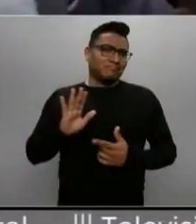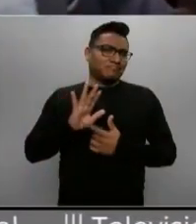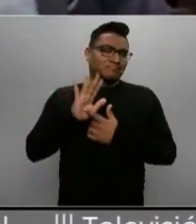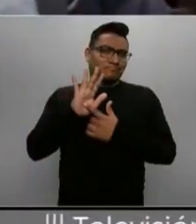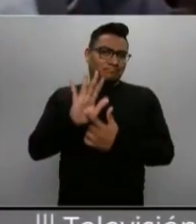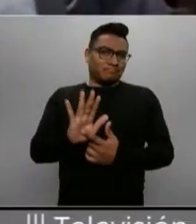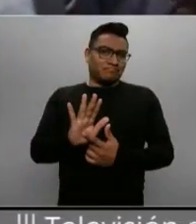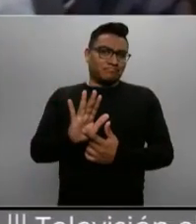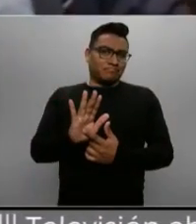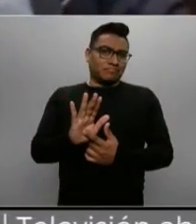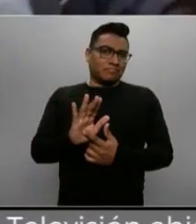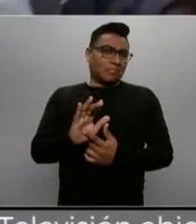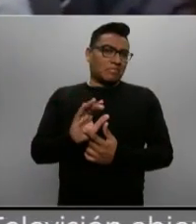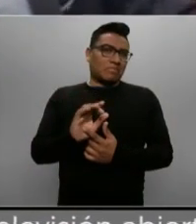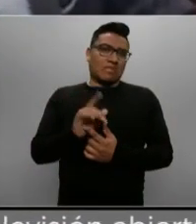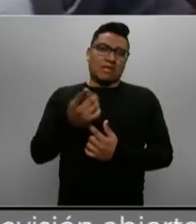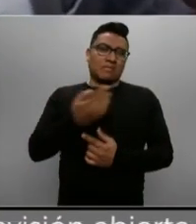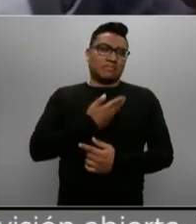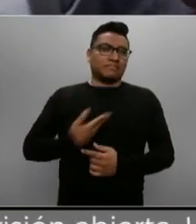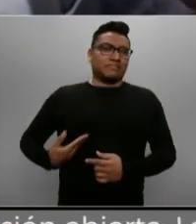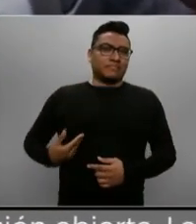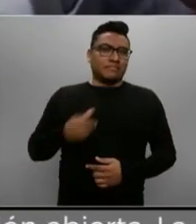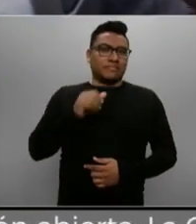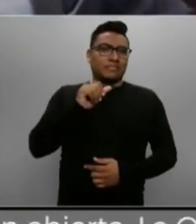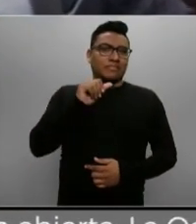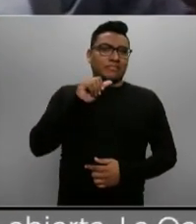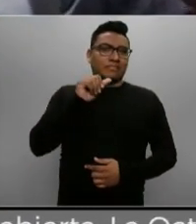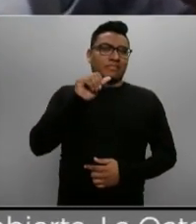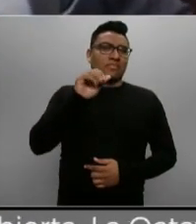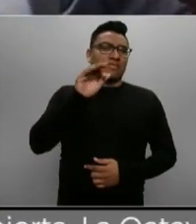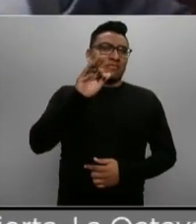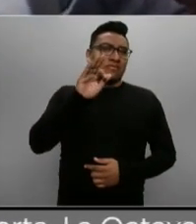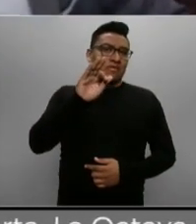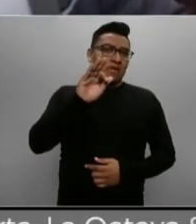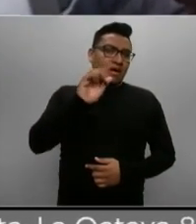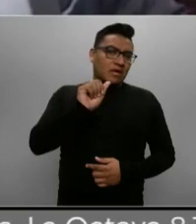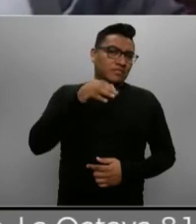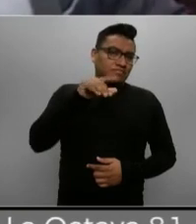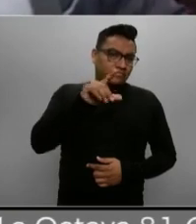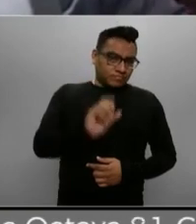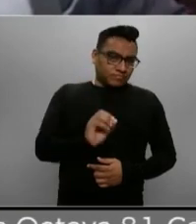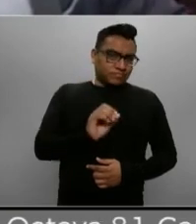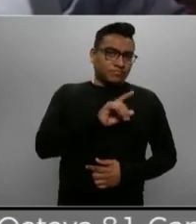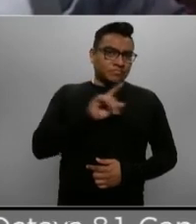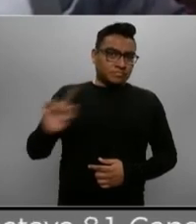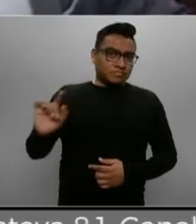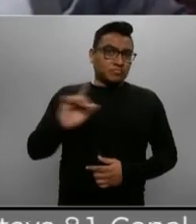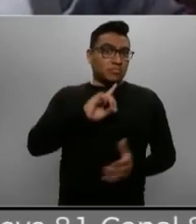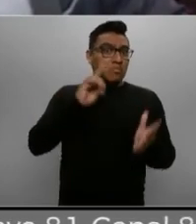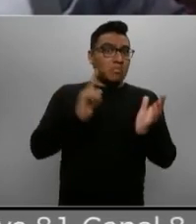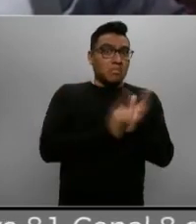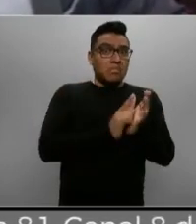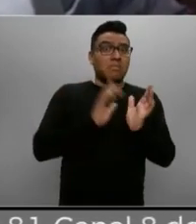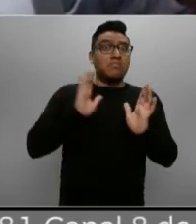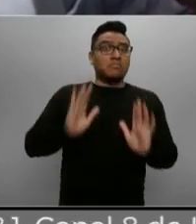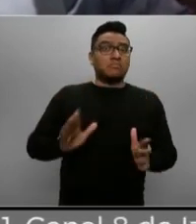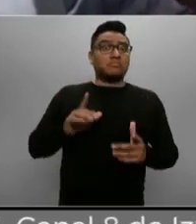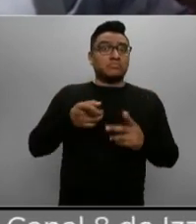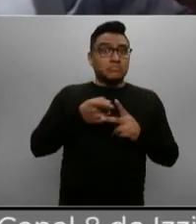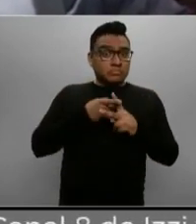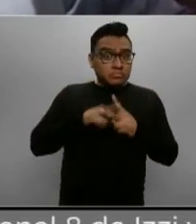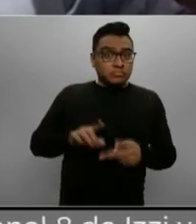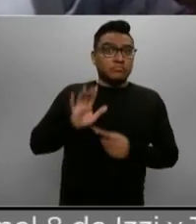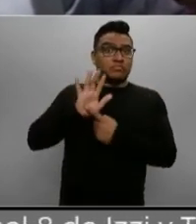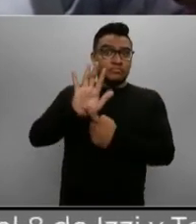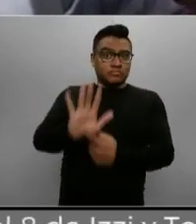de hoy oficializó el presidente López Obrador vía un decreto que ya entró en vigor hoy mismo, que las obras